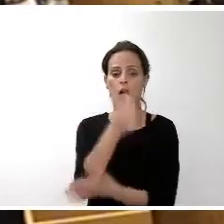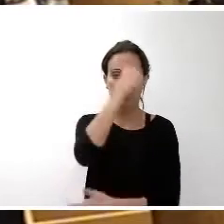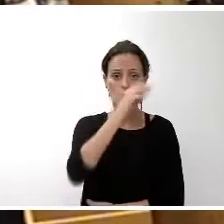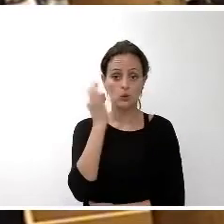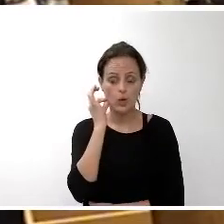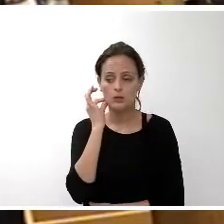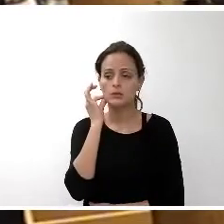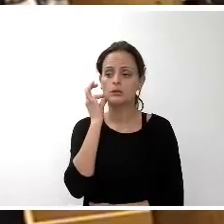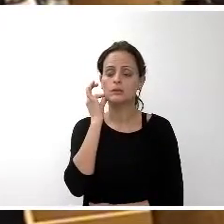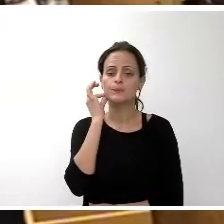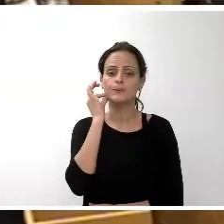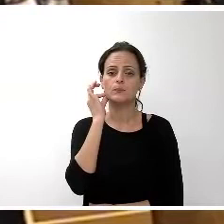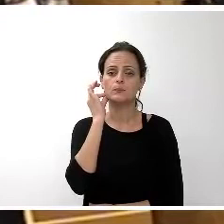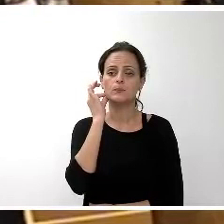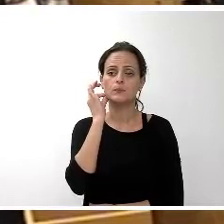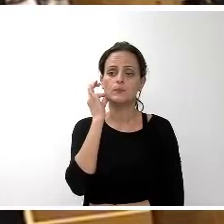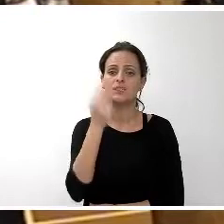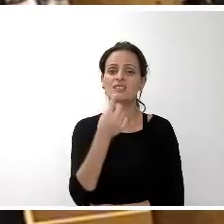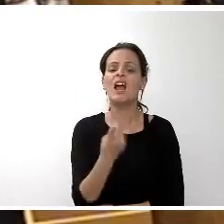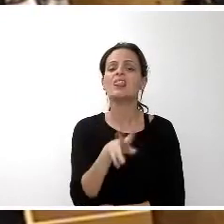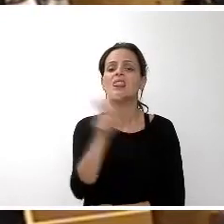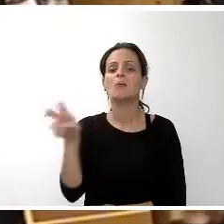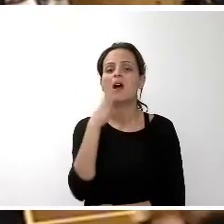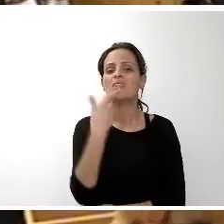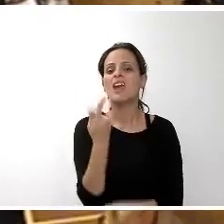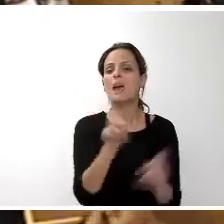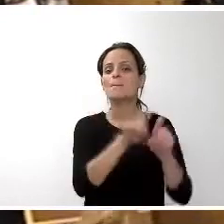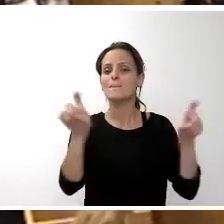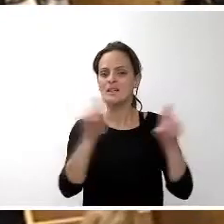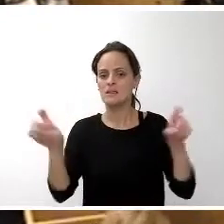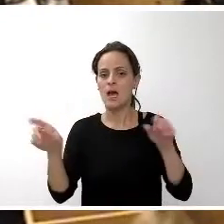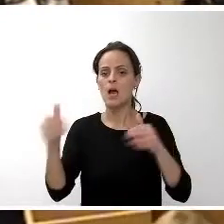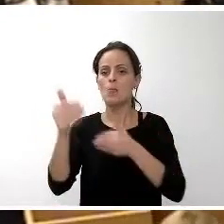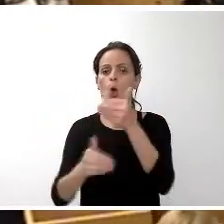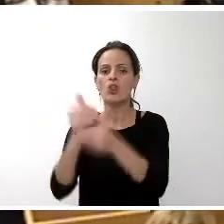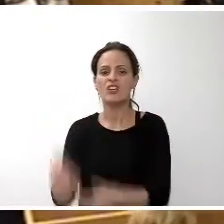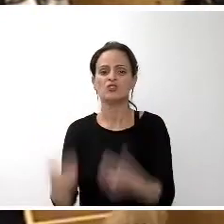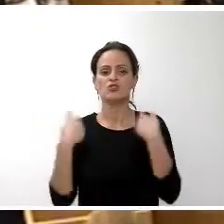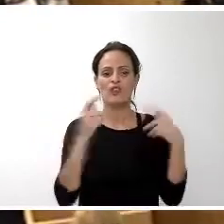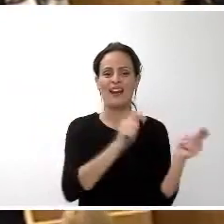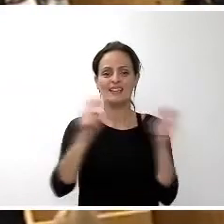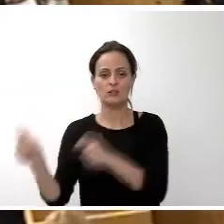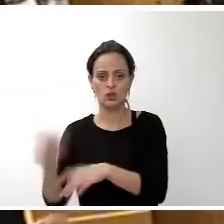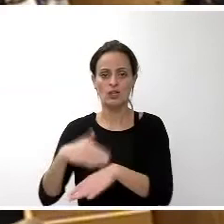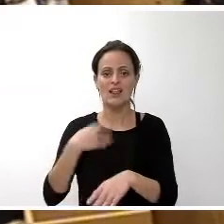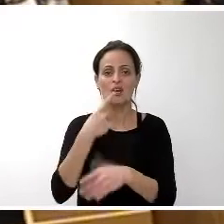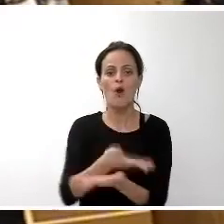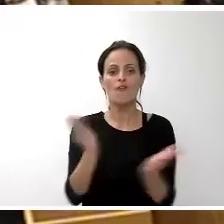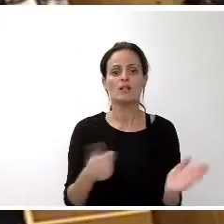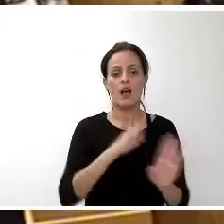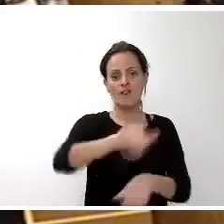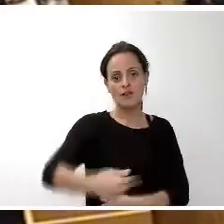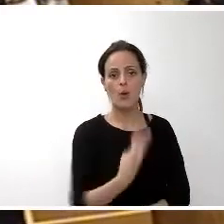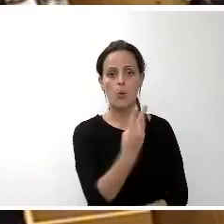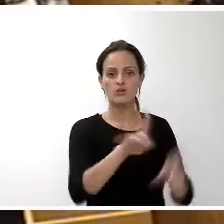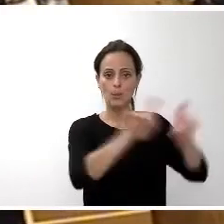Indicarle, en cuanto al número de empresas, en el proceso de licitación se ofertaron cuatro empresas. O aunque era una obra